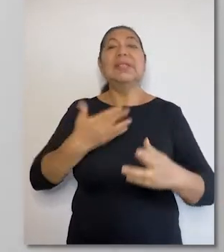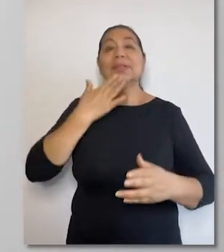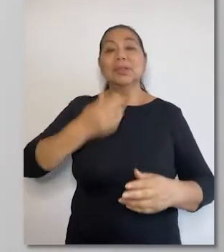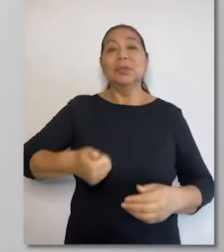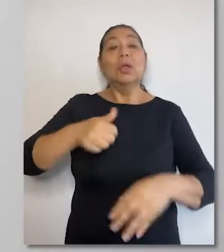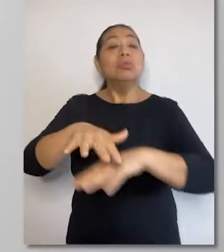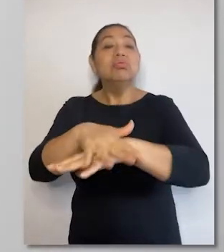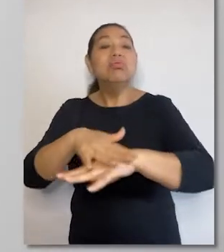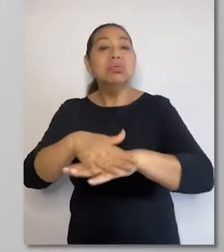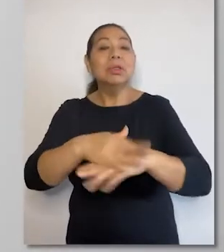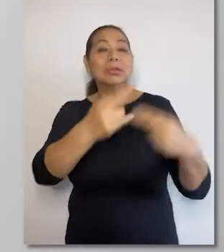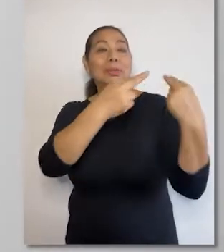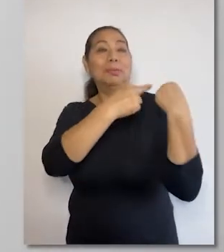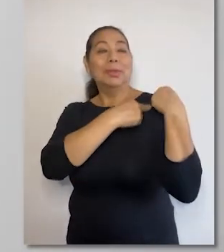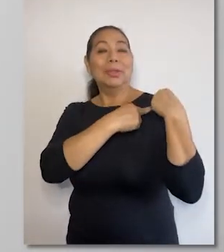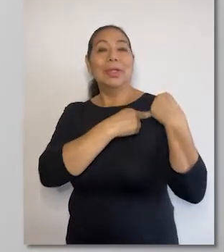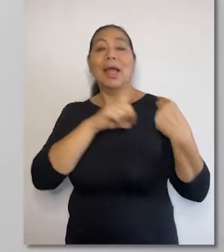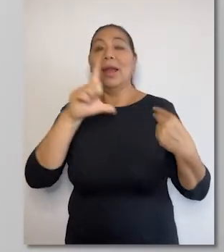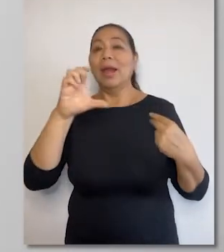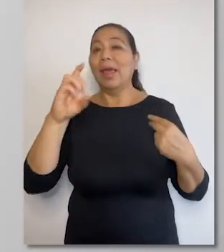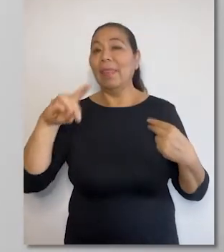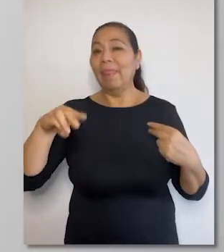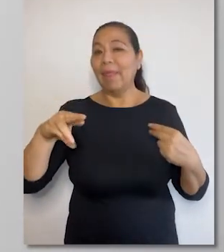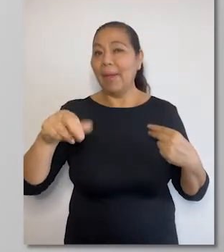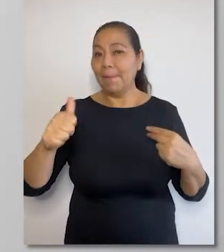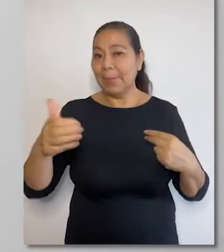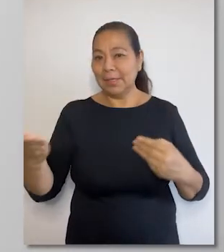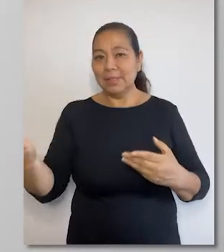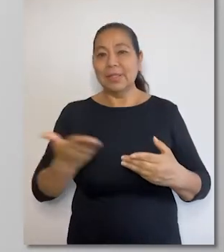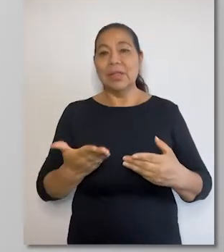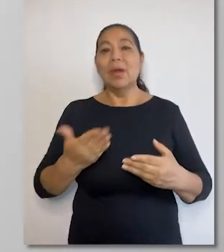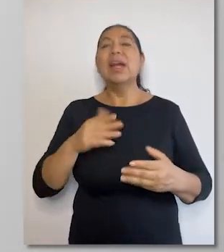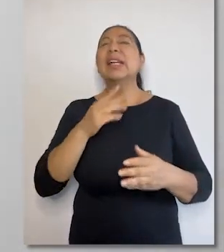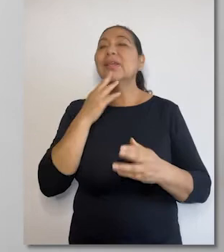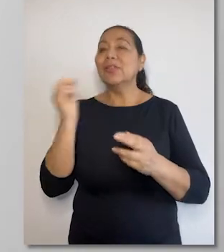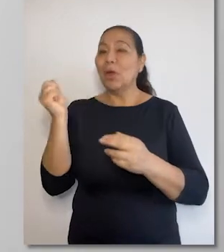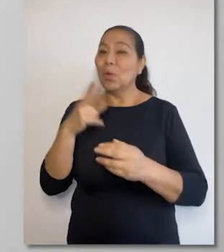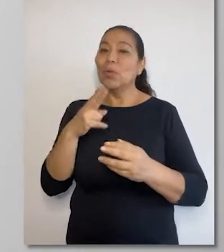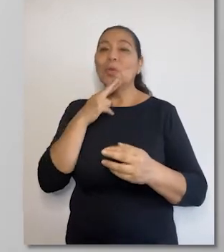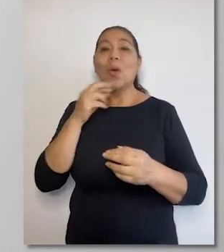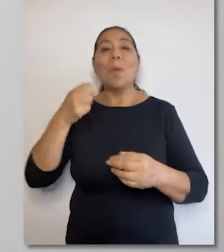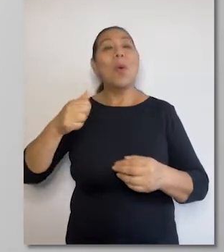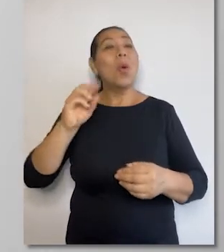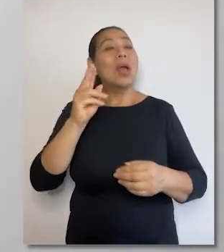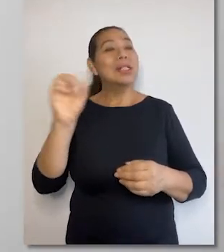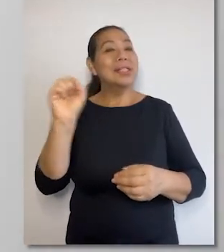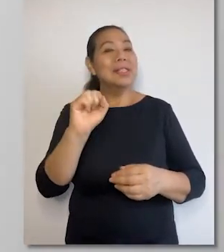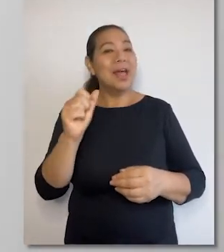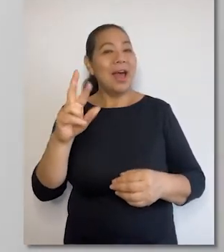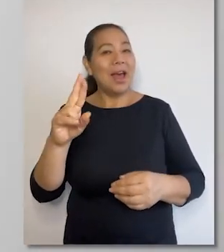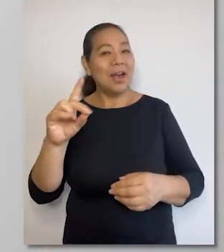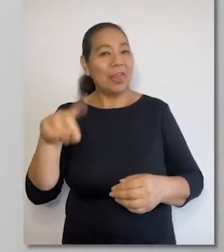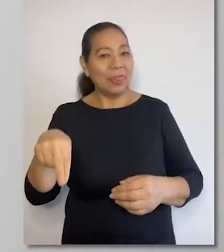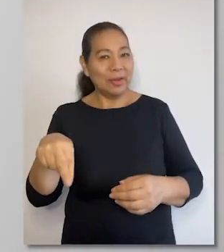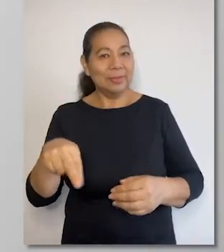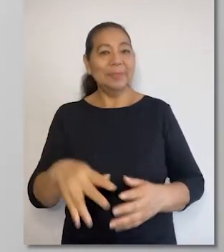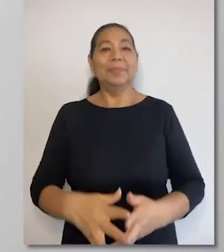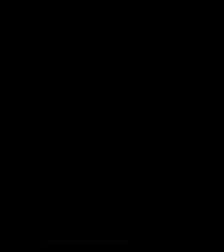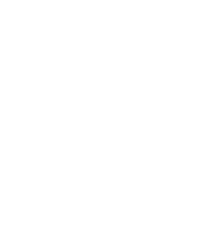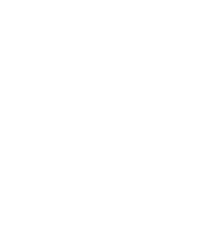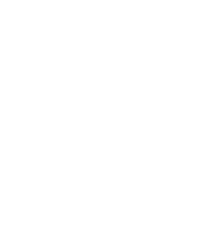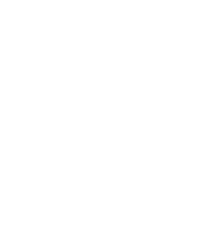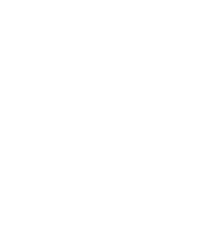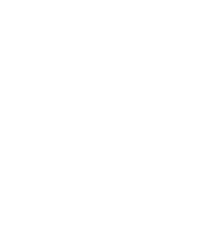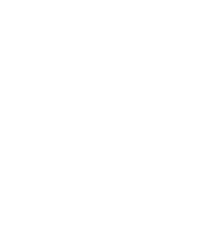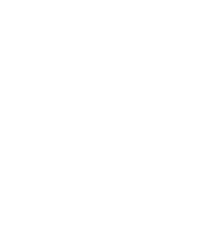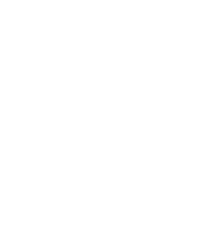oportunidad la magistrada Marianela Ledesma Narváez y la integraron los magistrados Ernesto Blumefortini y José Luis Sardón de Taboada.